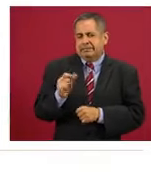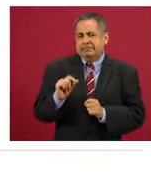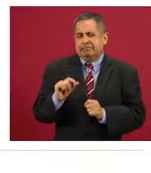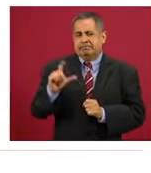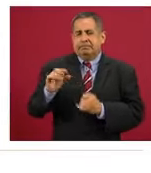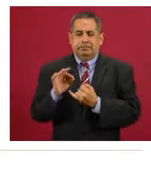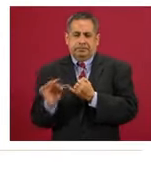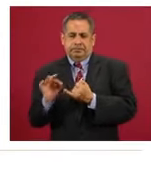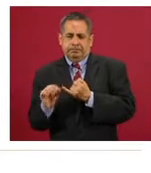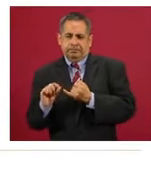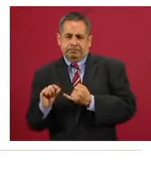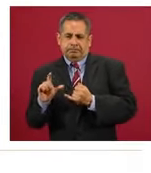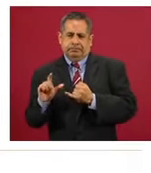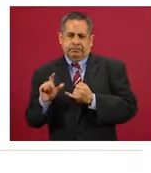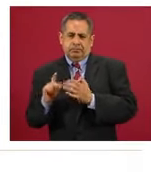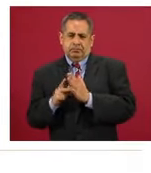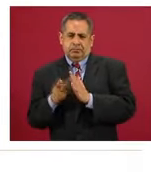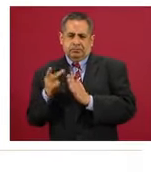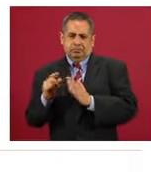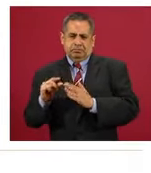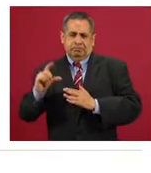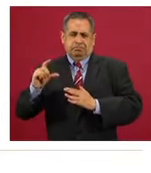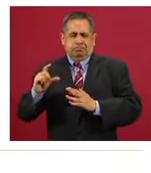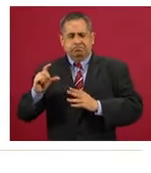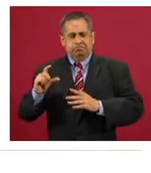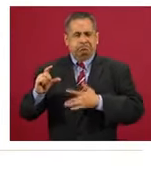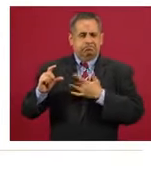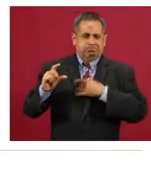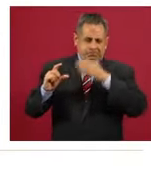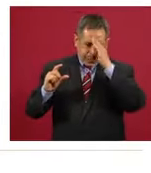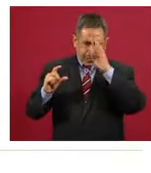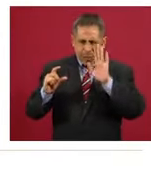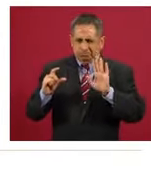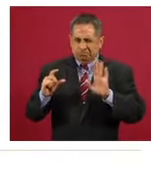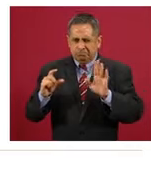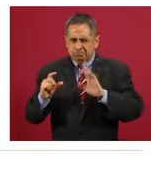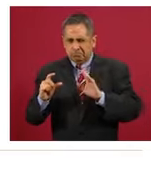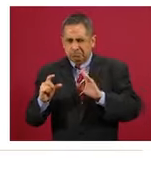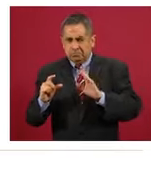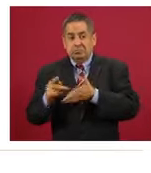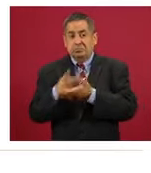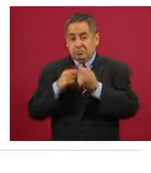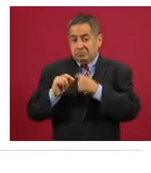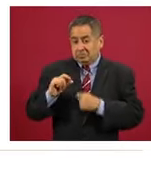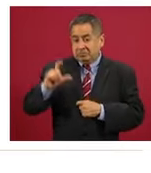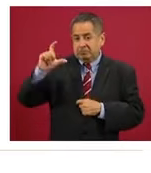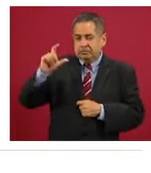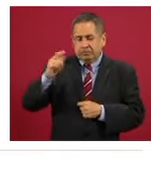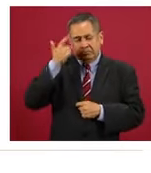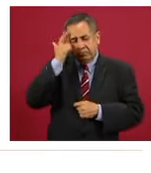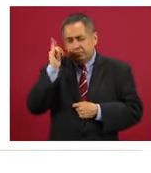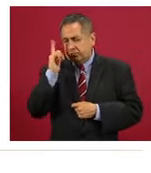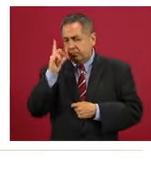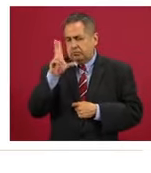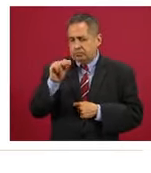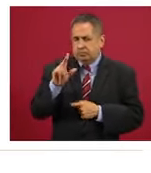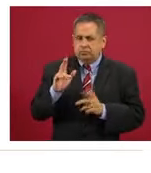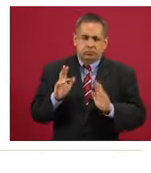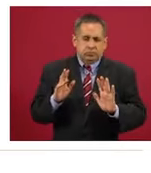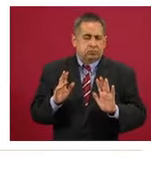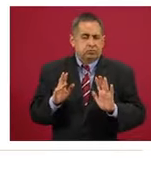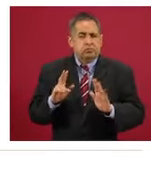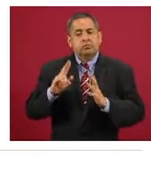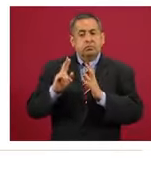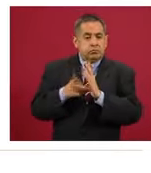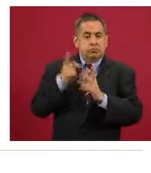repunte, pero consideramos que no parece ser una señal que nos lleve a un